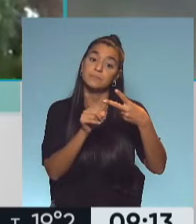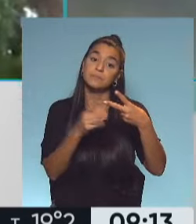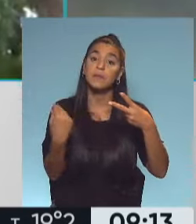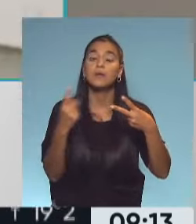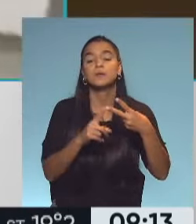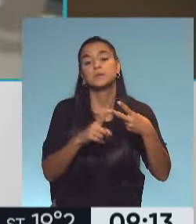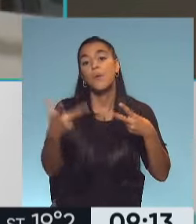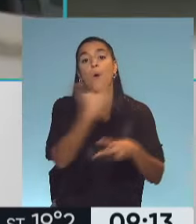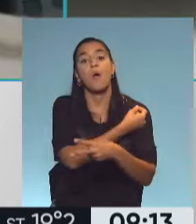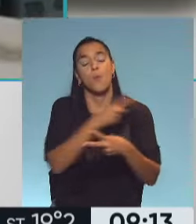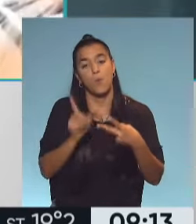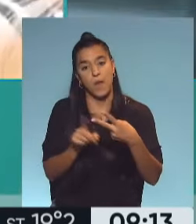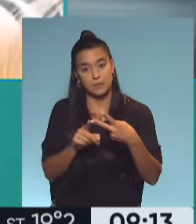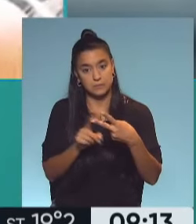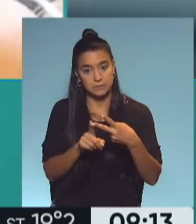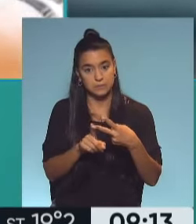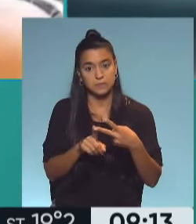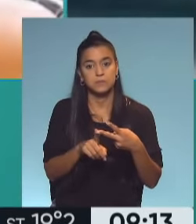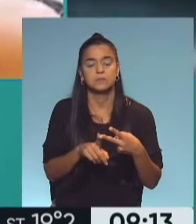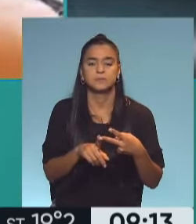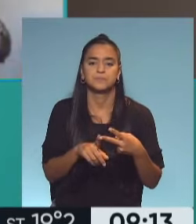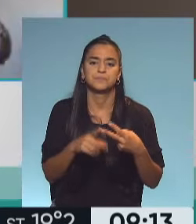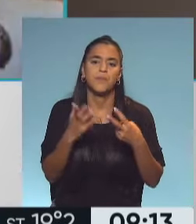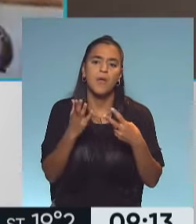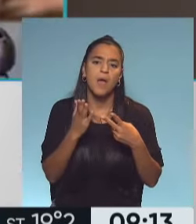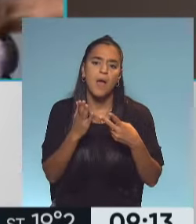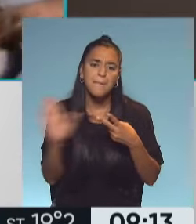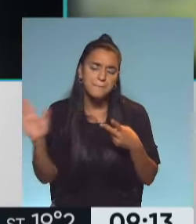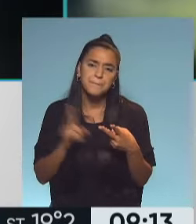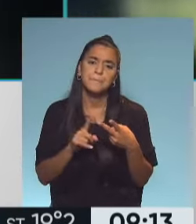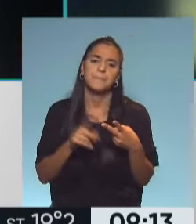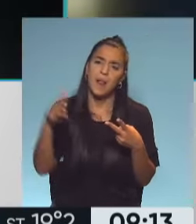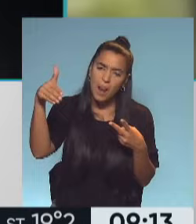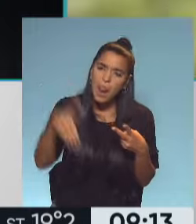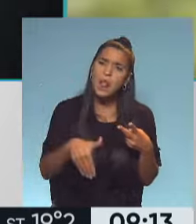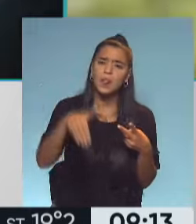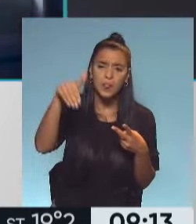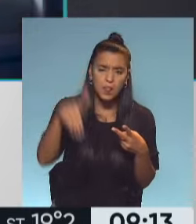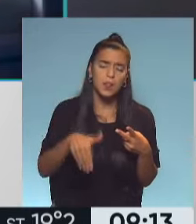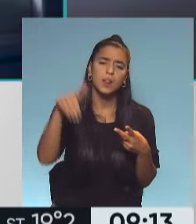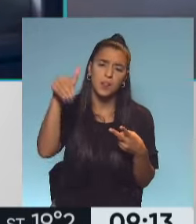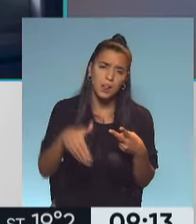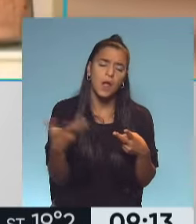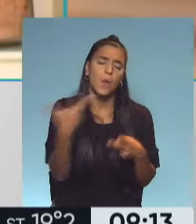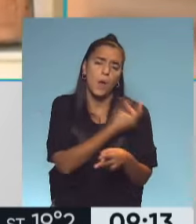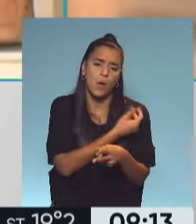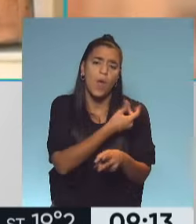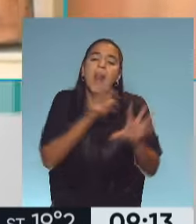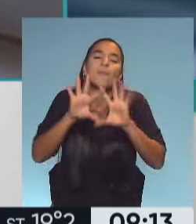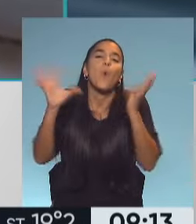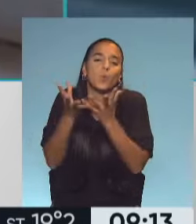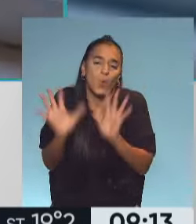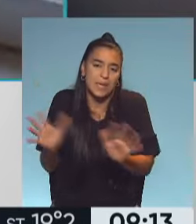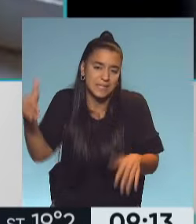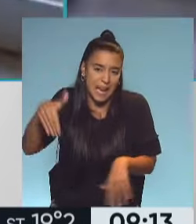las vacunas. Más allá de que vienen más lentas de lo que quisiéramos las vacunaciones, en el mundo, porque